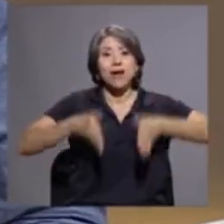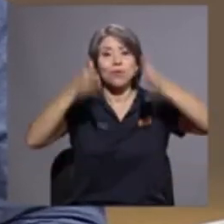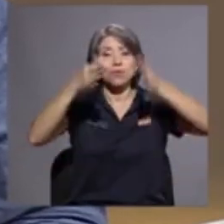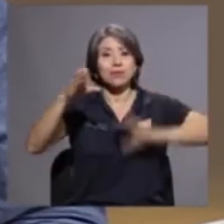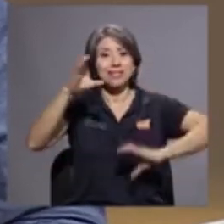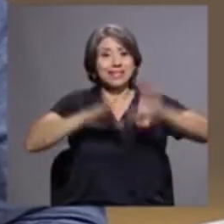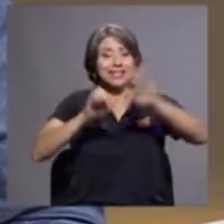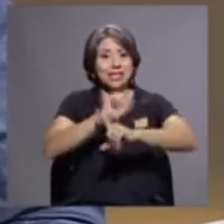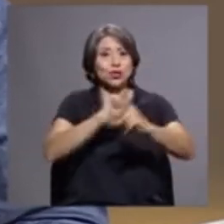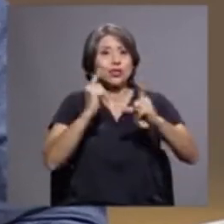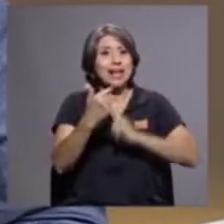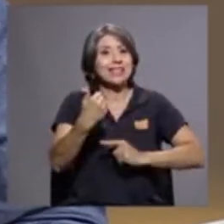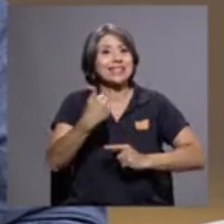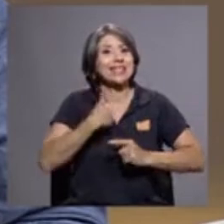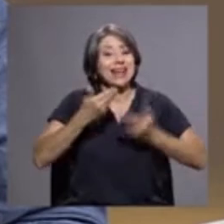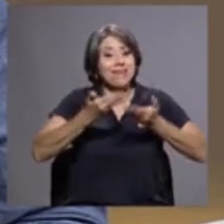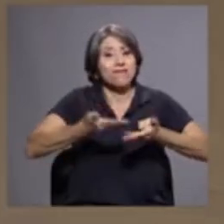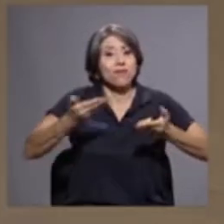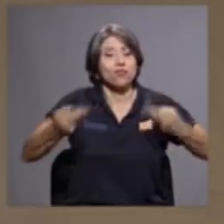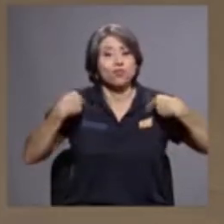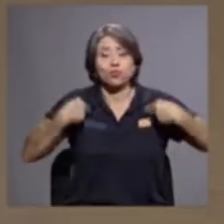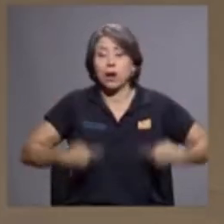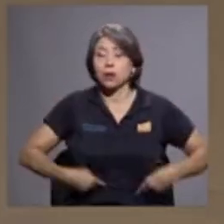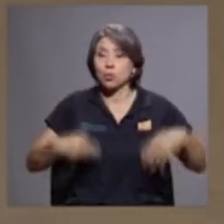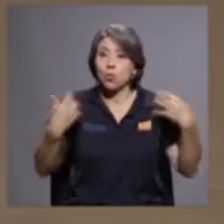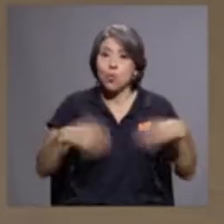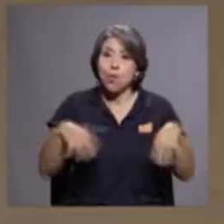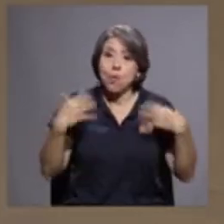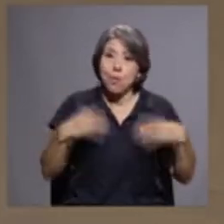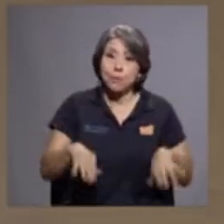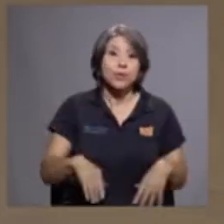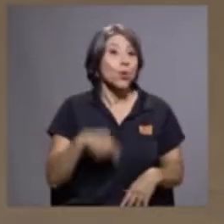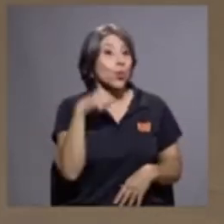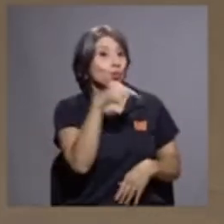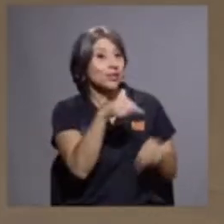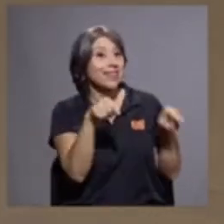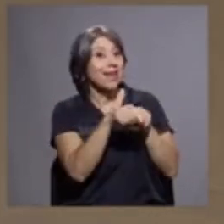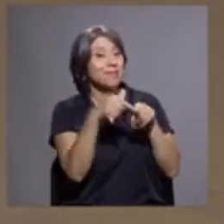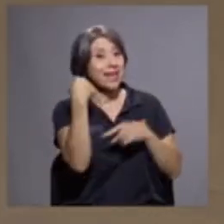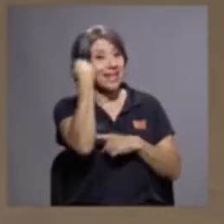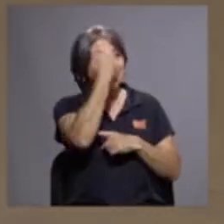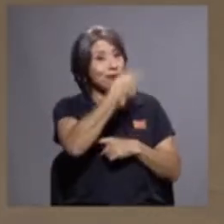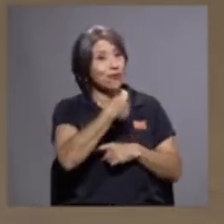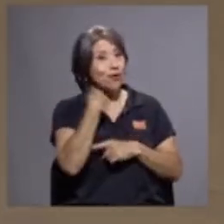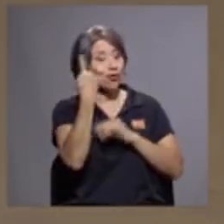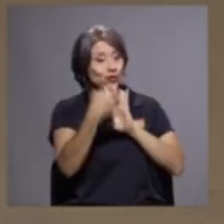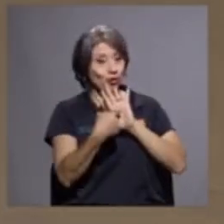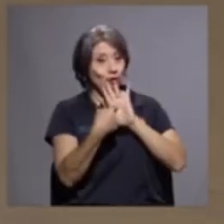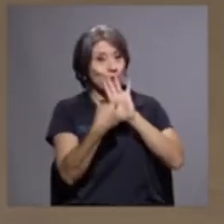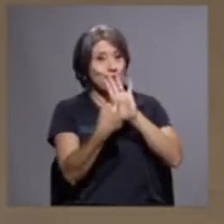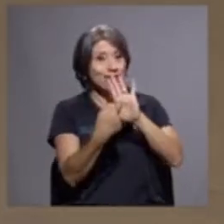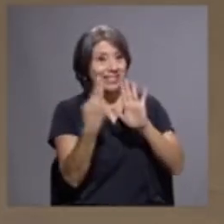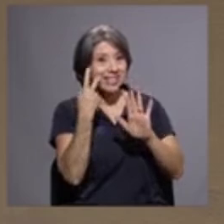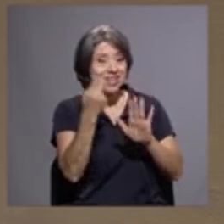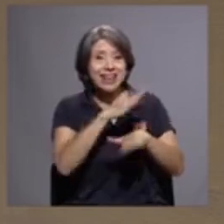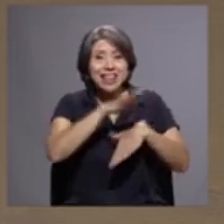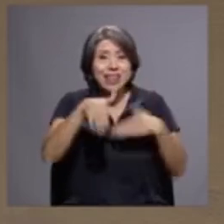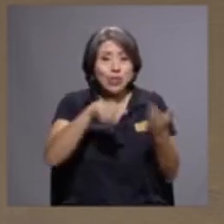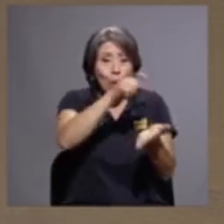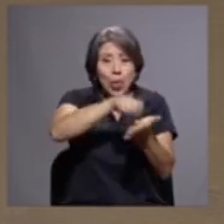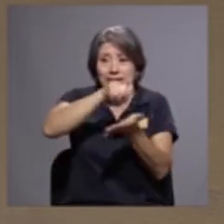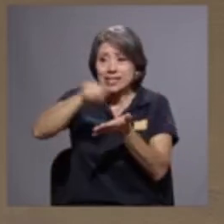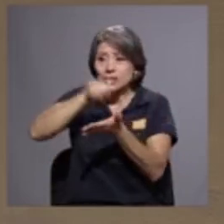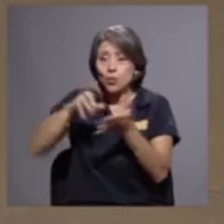humano impresionante. Y porque usted también, debo decirle, que es el rostro visible de todas las escuelas que representan esa